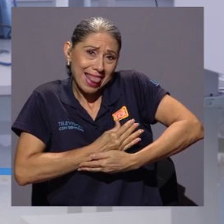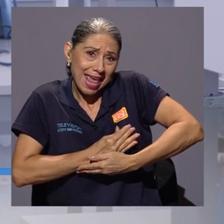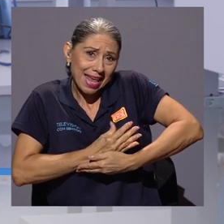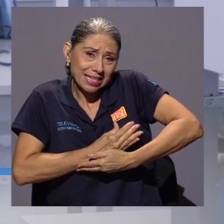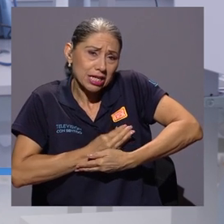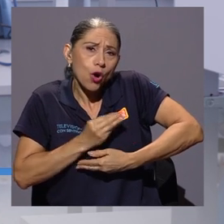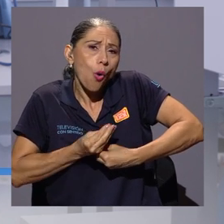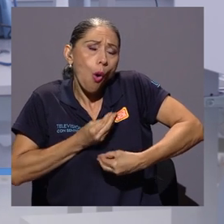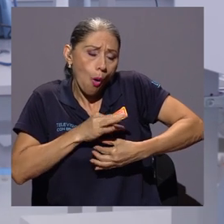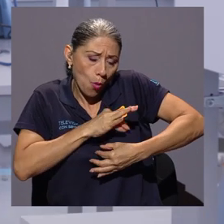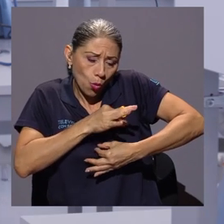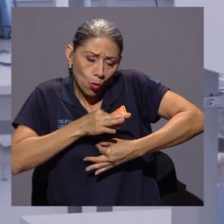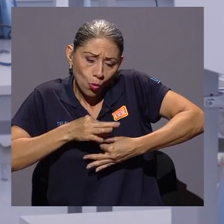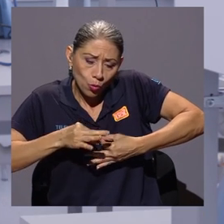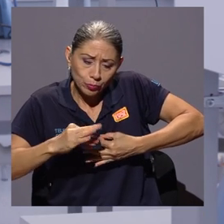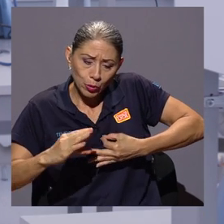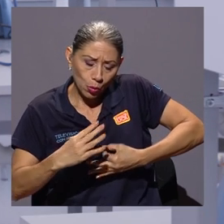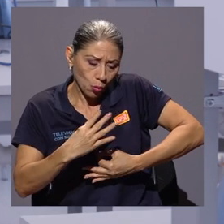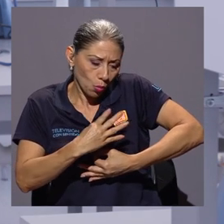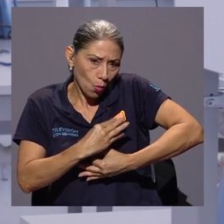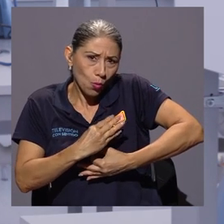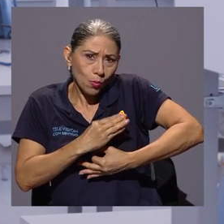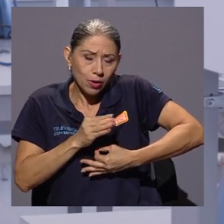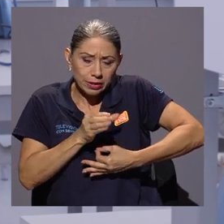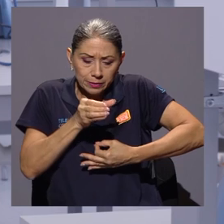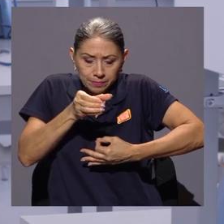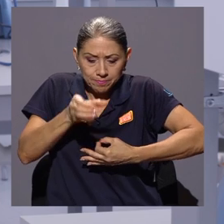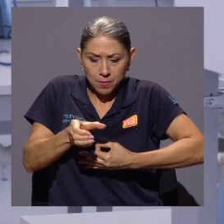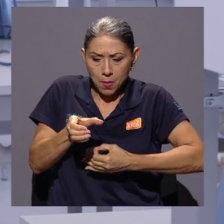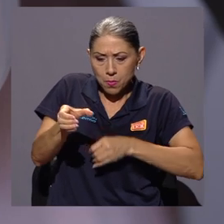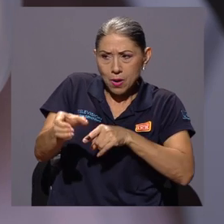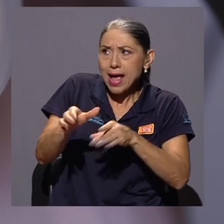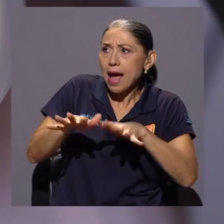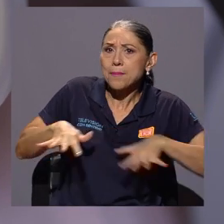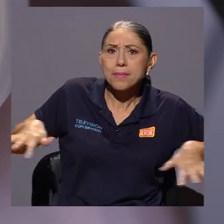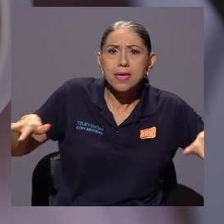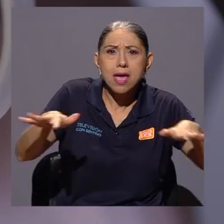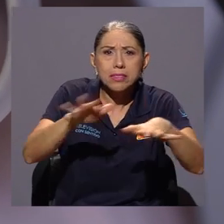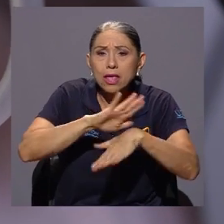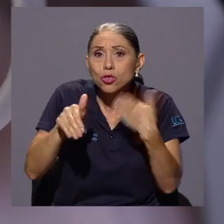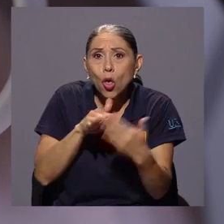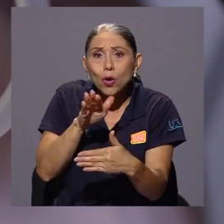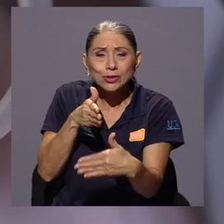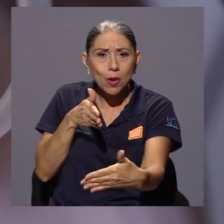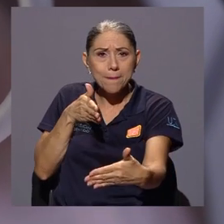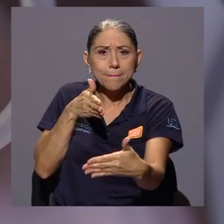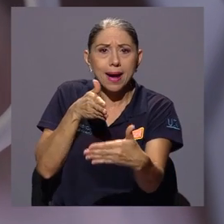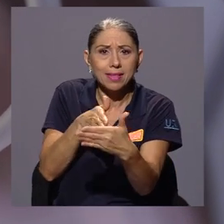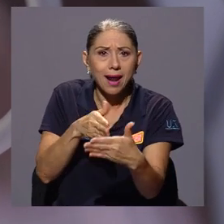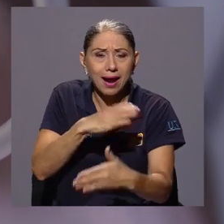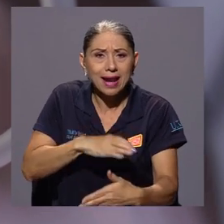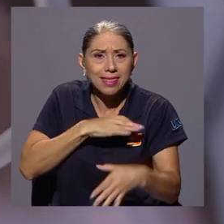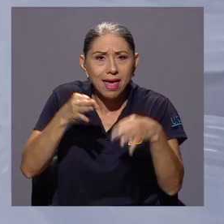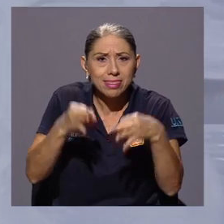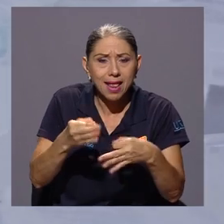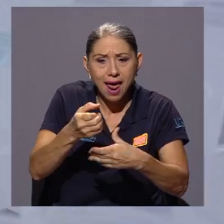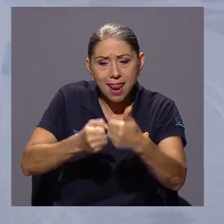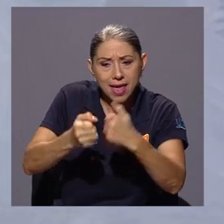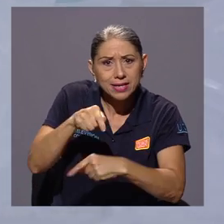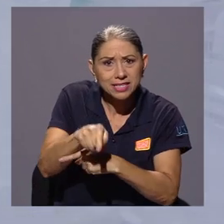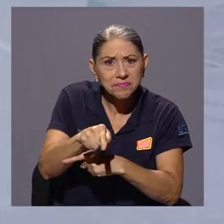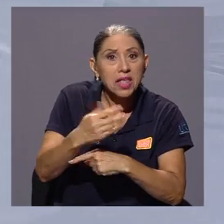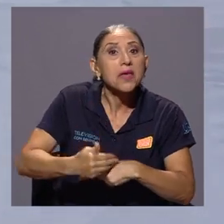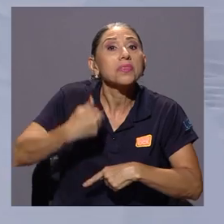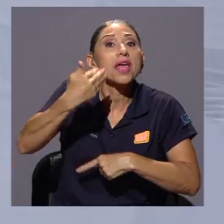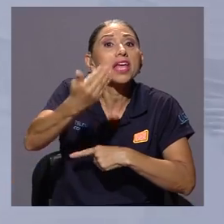de la mujer, el ambiente de extracción, los utensilios y los envases impactarán de forma importante la calidad microbiológica. Todo lo